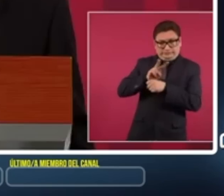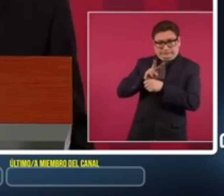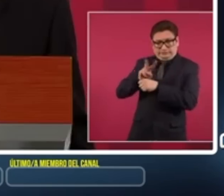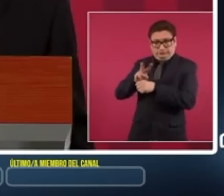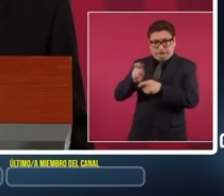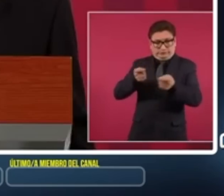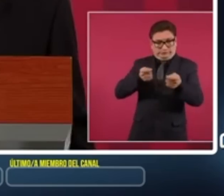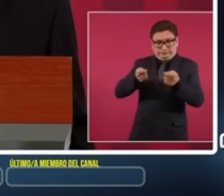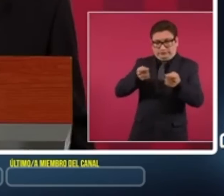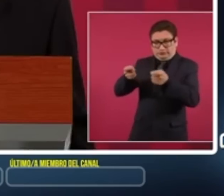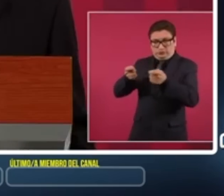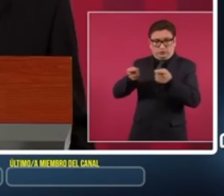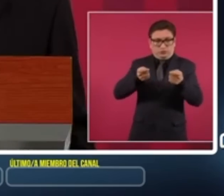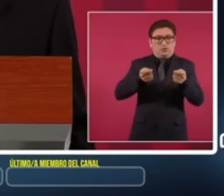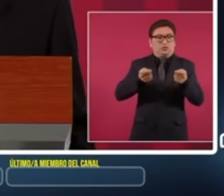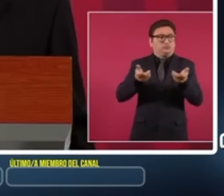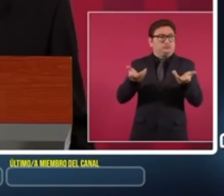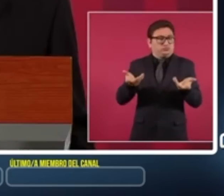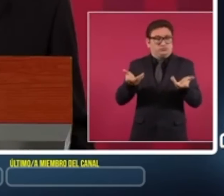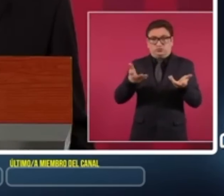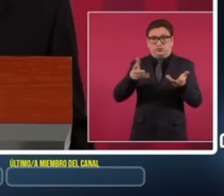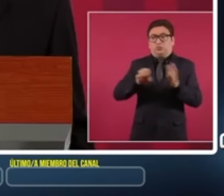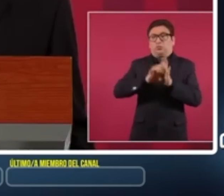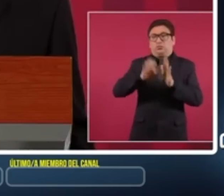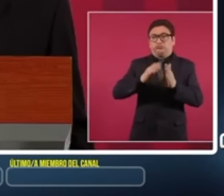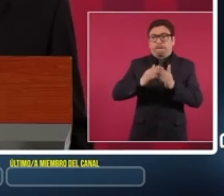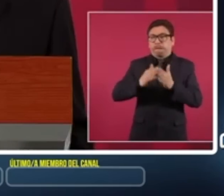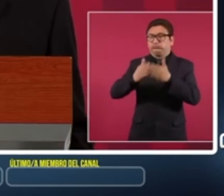control en los puertos